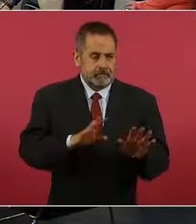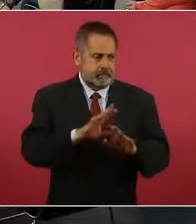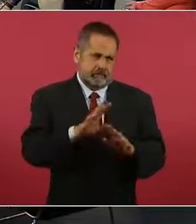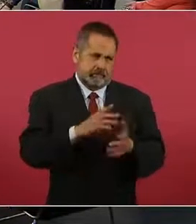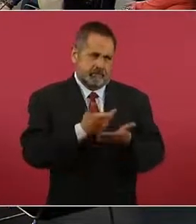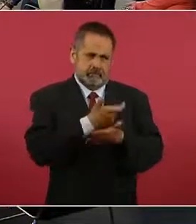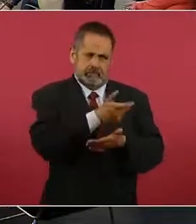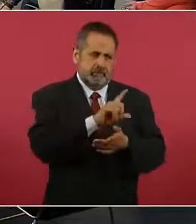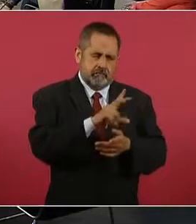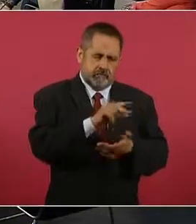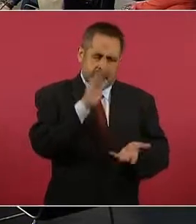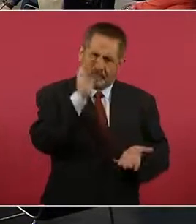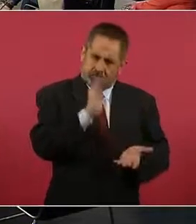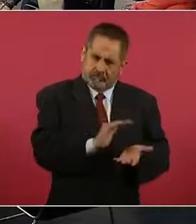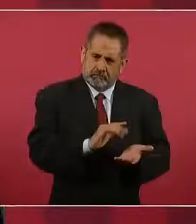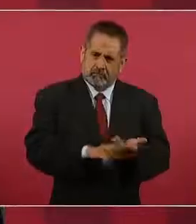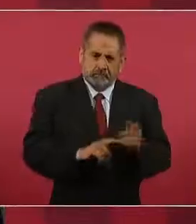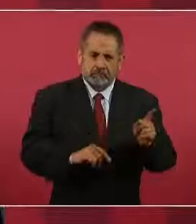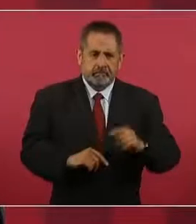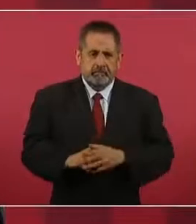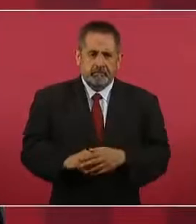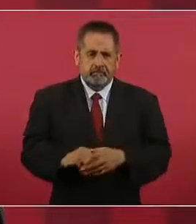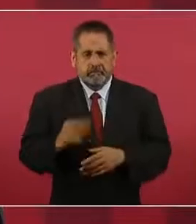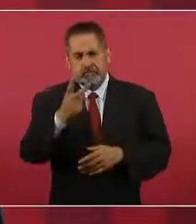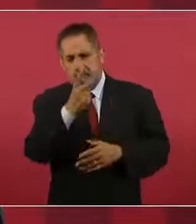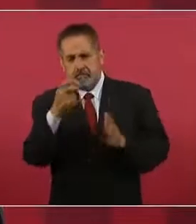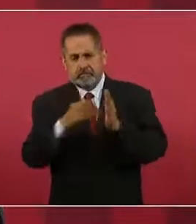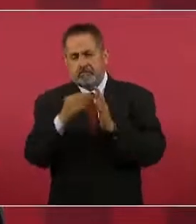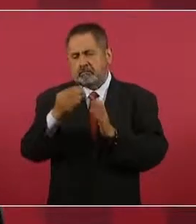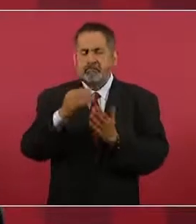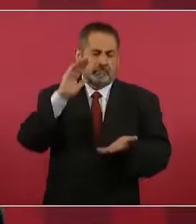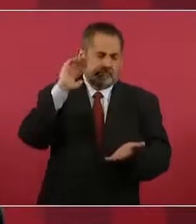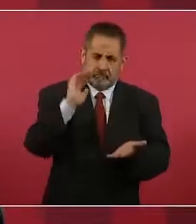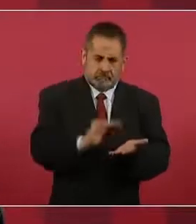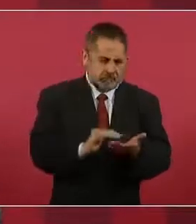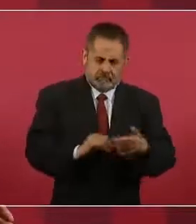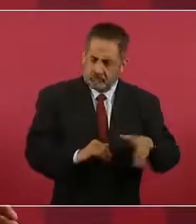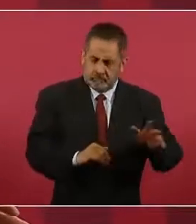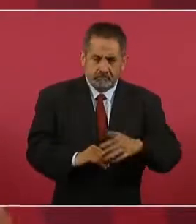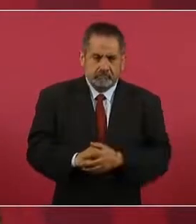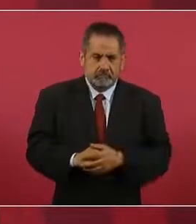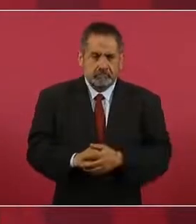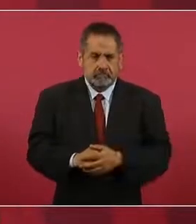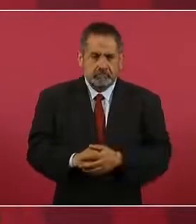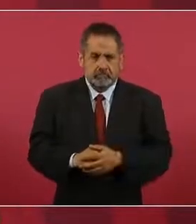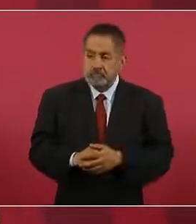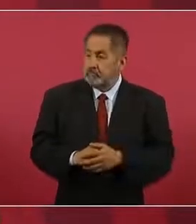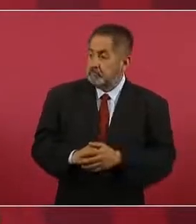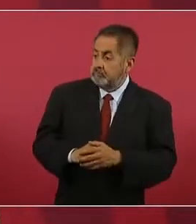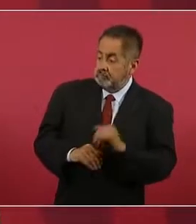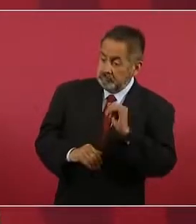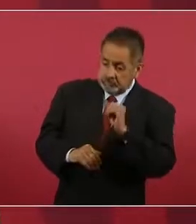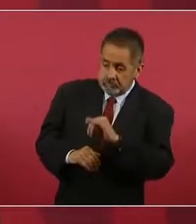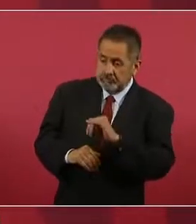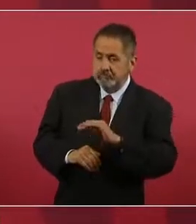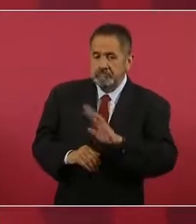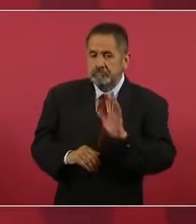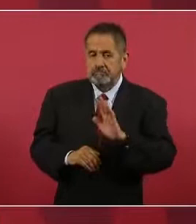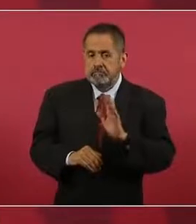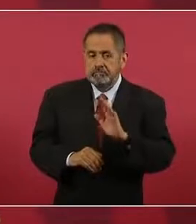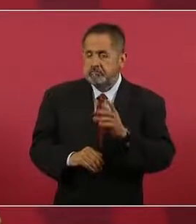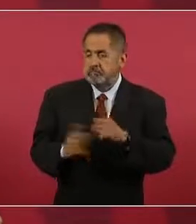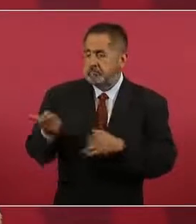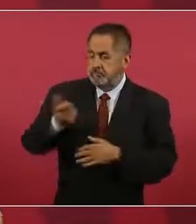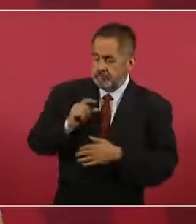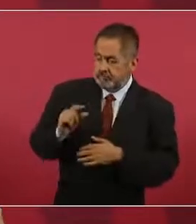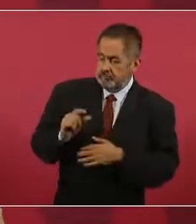200 millones. Pues sí, no, pero es muy